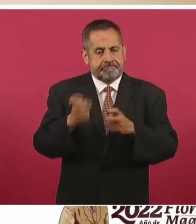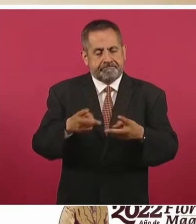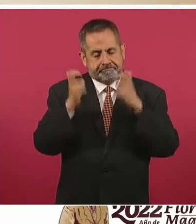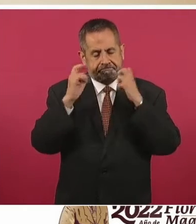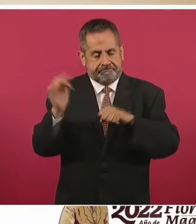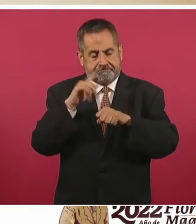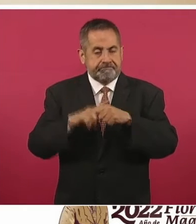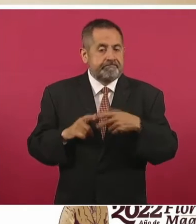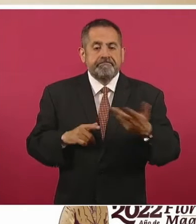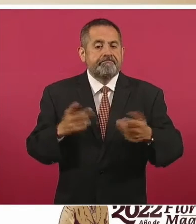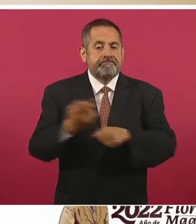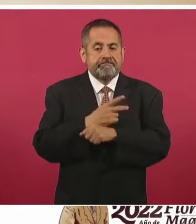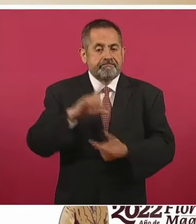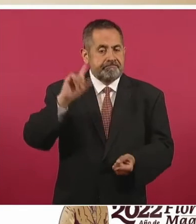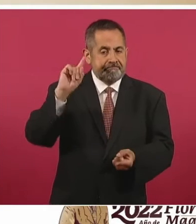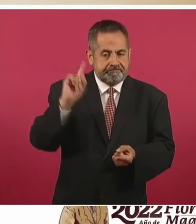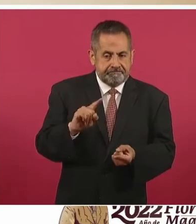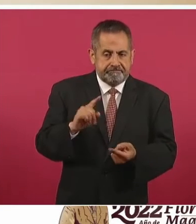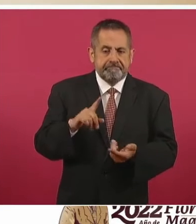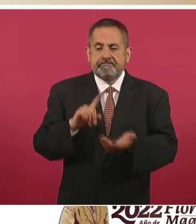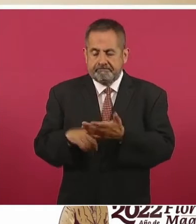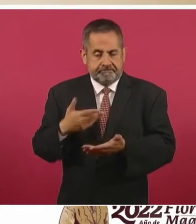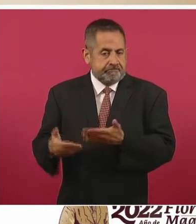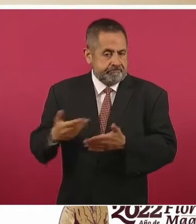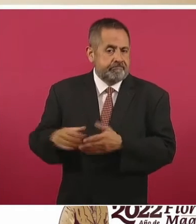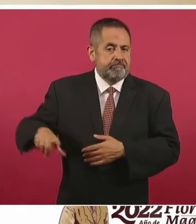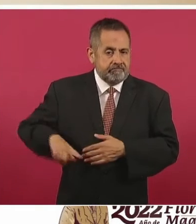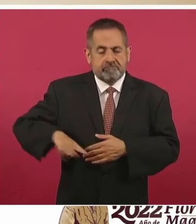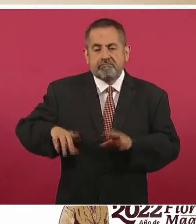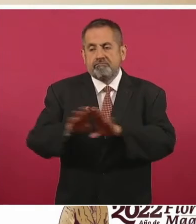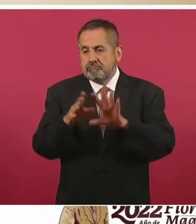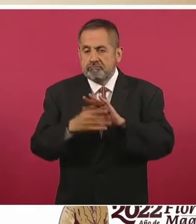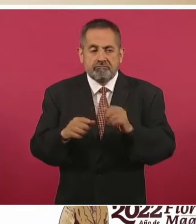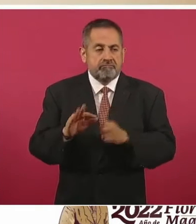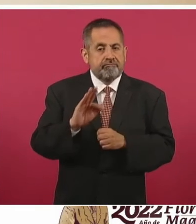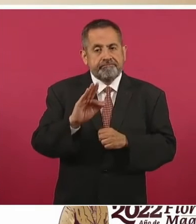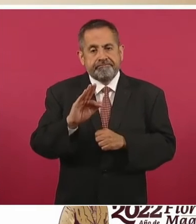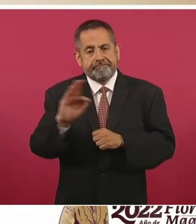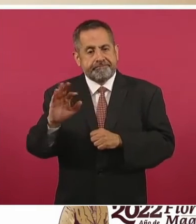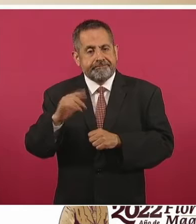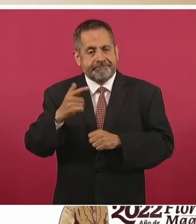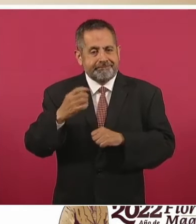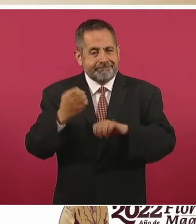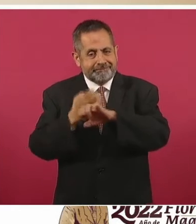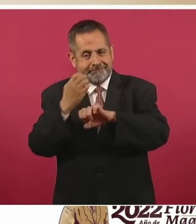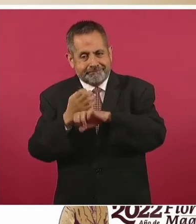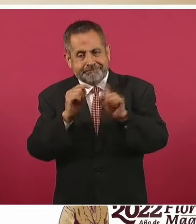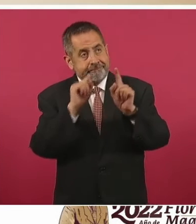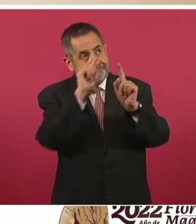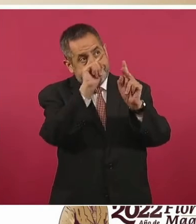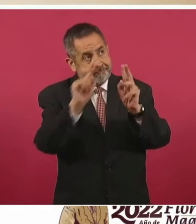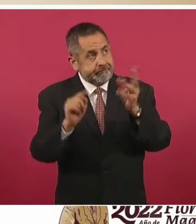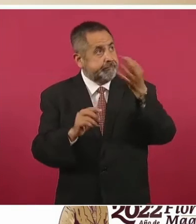común, ha bajado durante este gobierno según el reporte de las fiscalías estatales y en mayo,